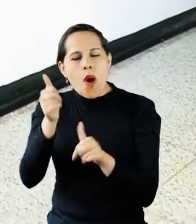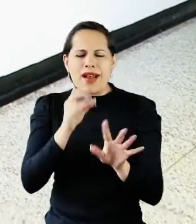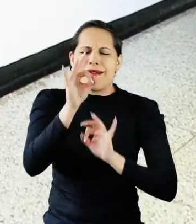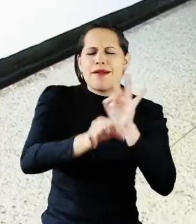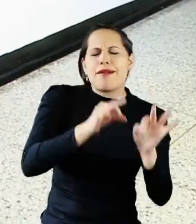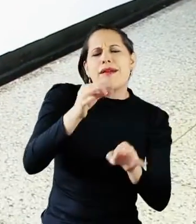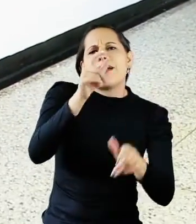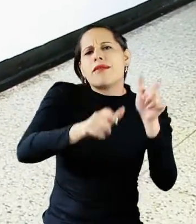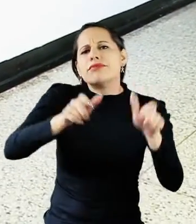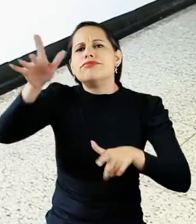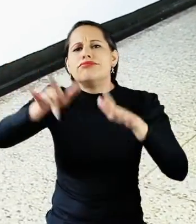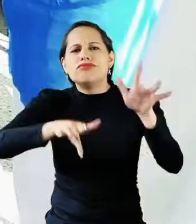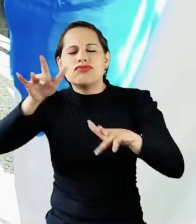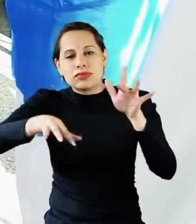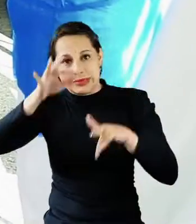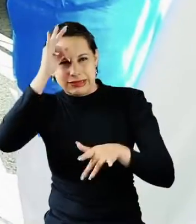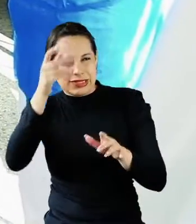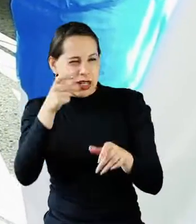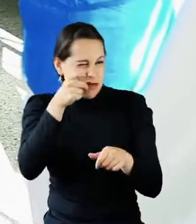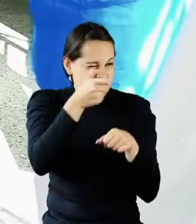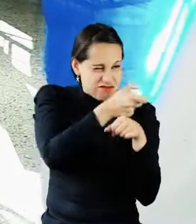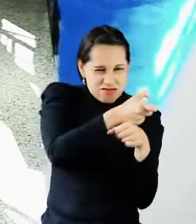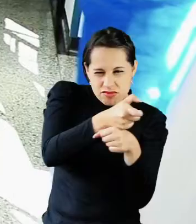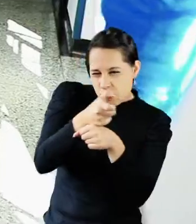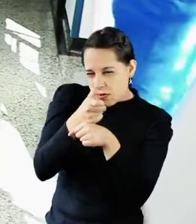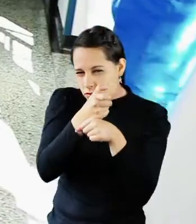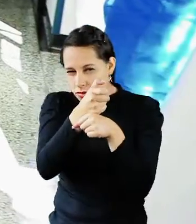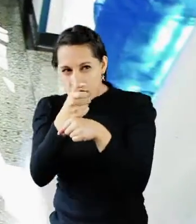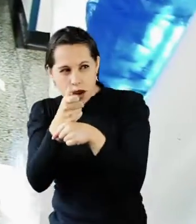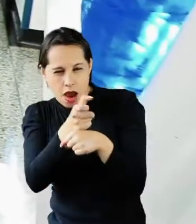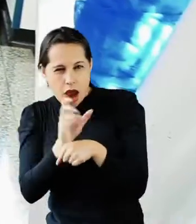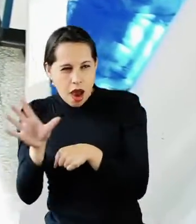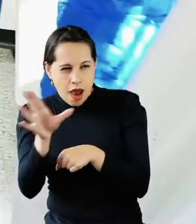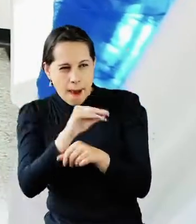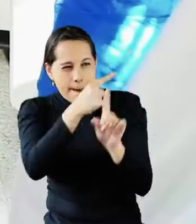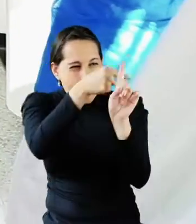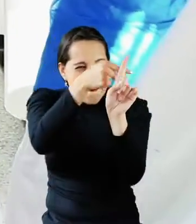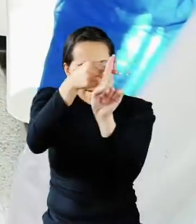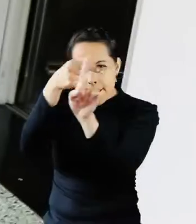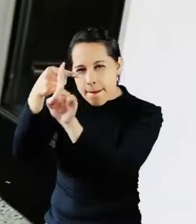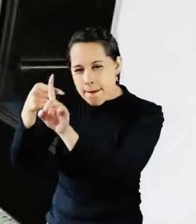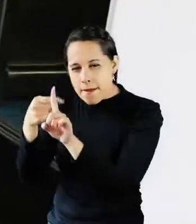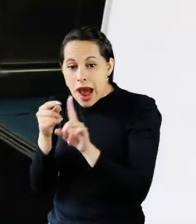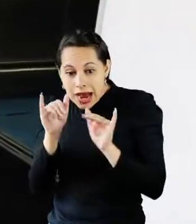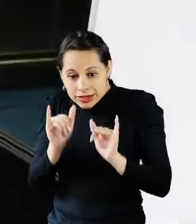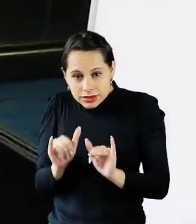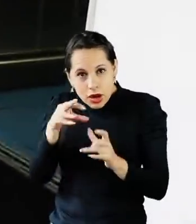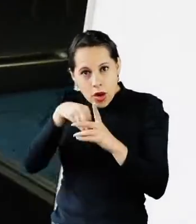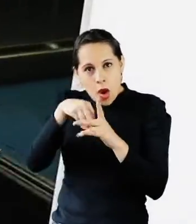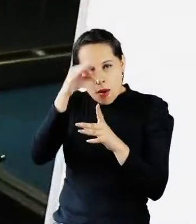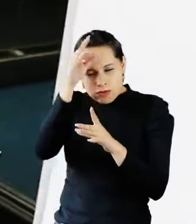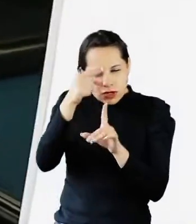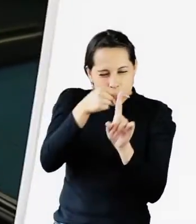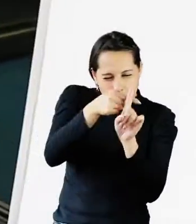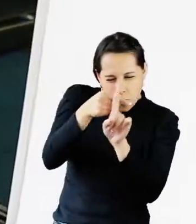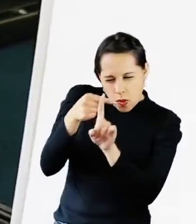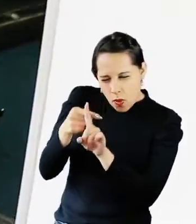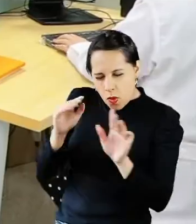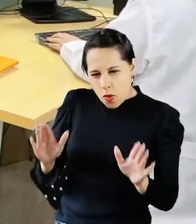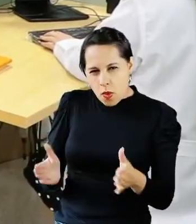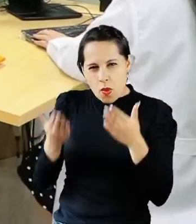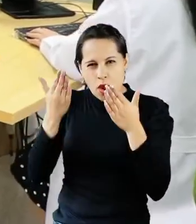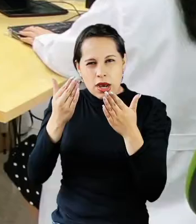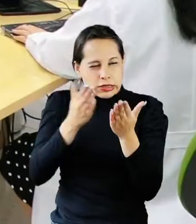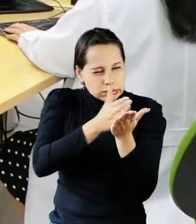prioridad la seguridad de los pacientes, por eso vigila la atención de los mismos y vela porque tengan una experiencia positiva durante su permanencia en la institución.